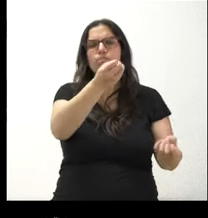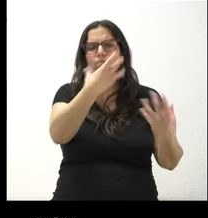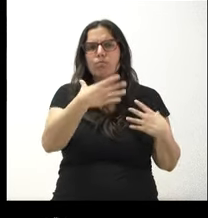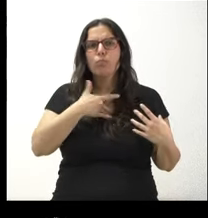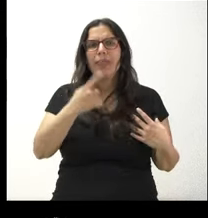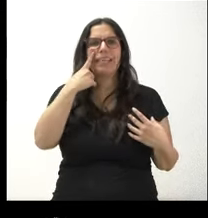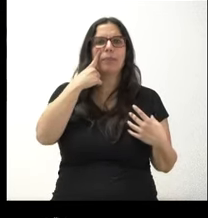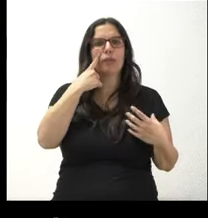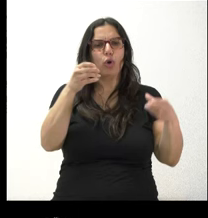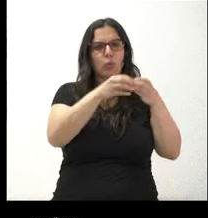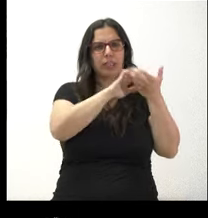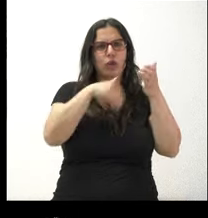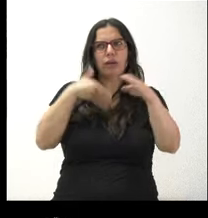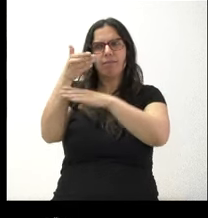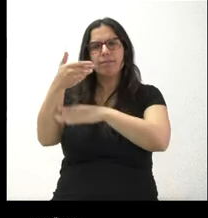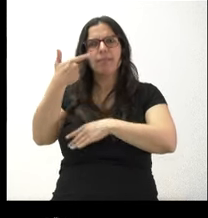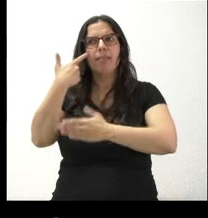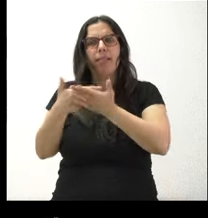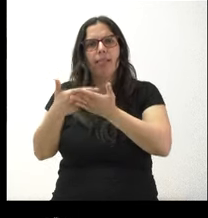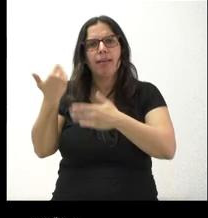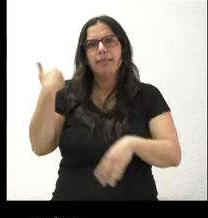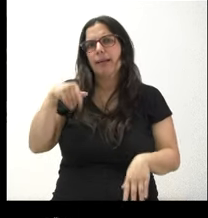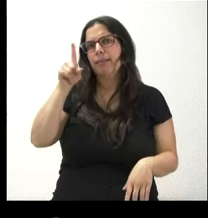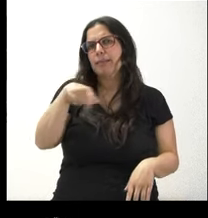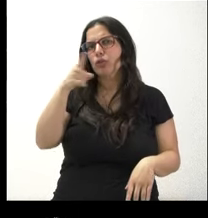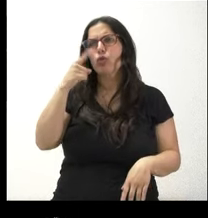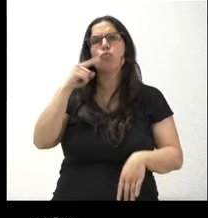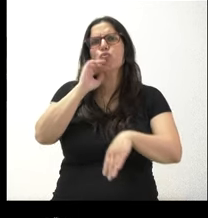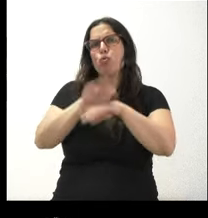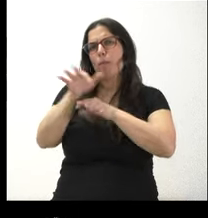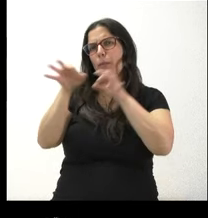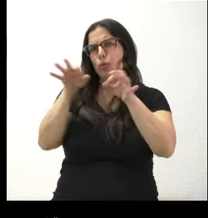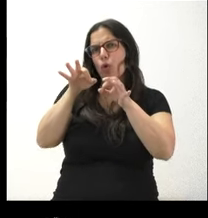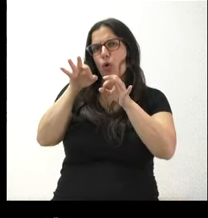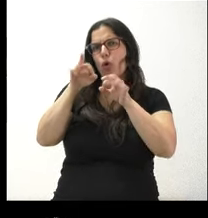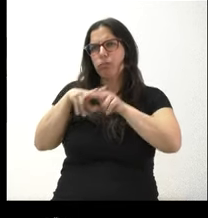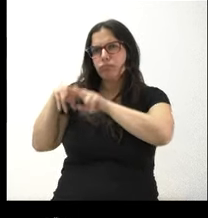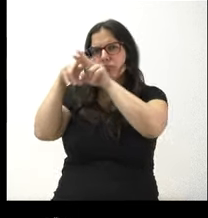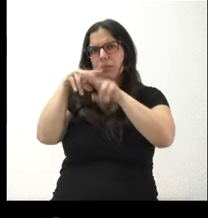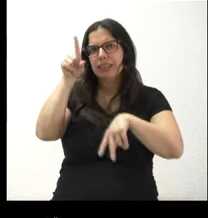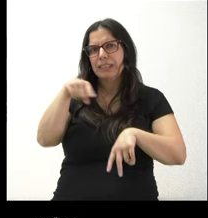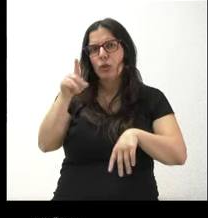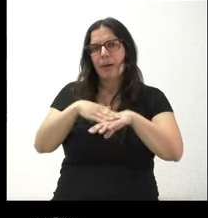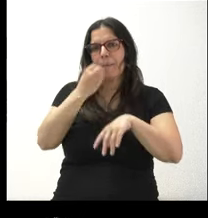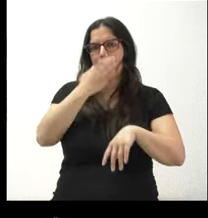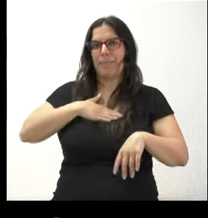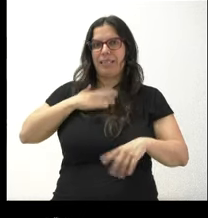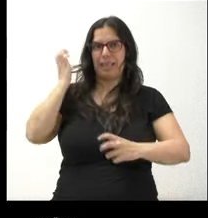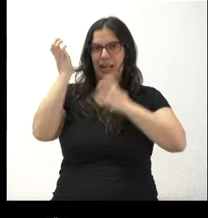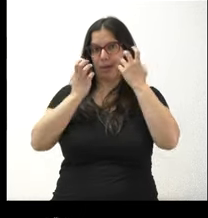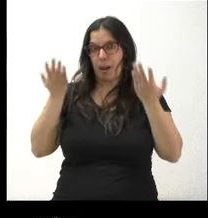inspectores de la Junta ya han comprobado que la granja cumple protocolos debe de estar animal y, por otra parte,